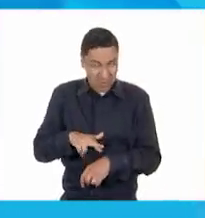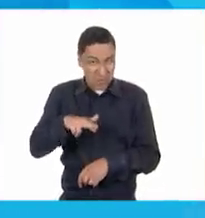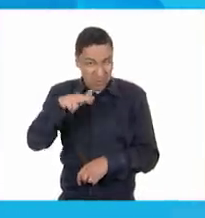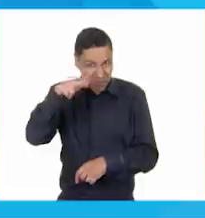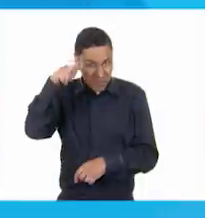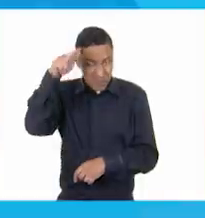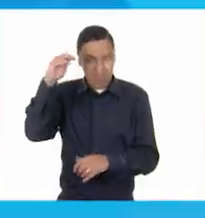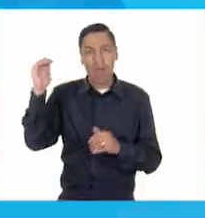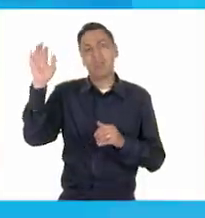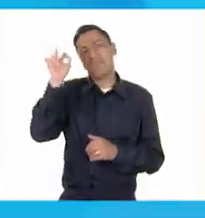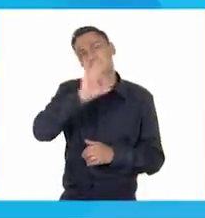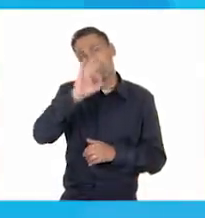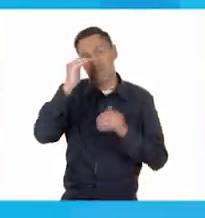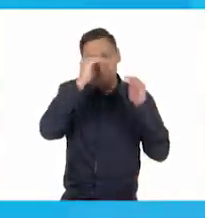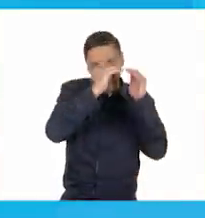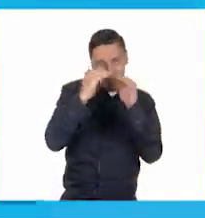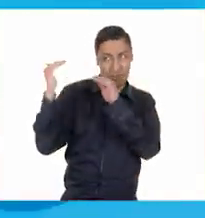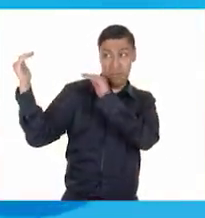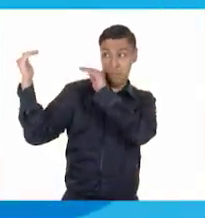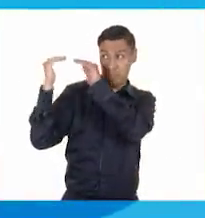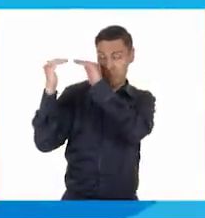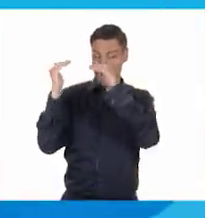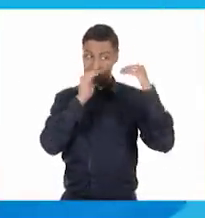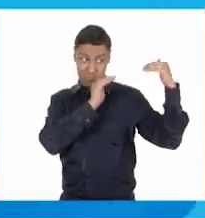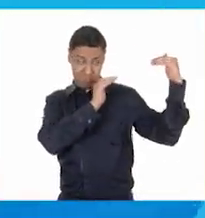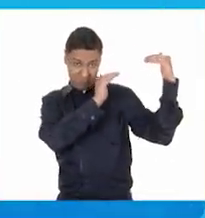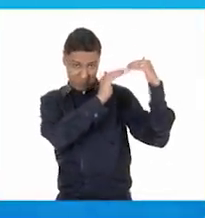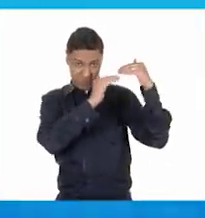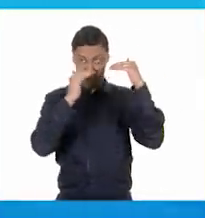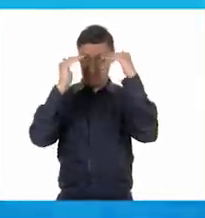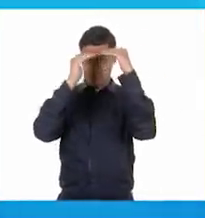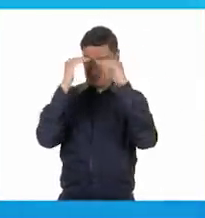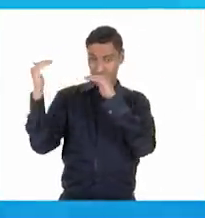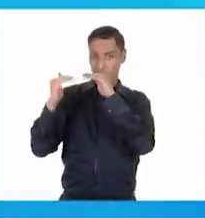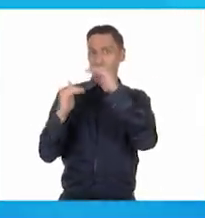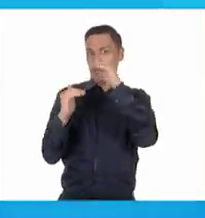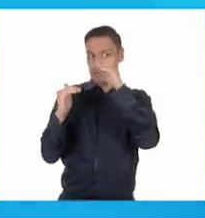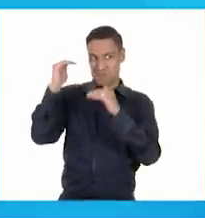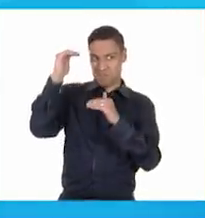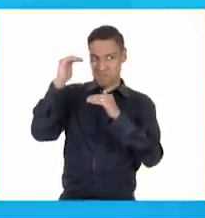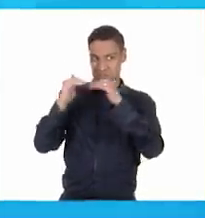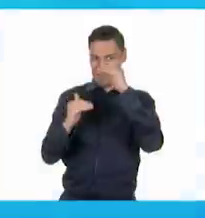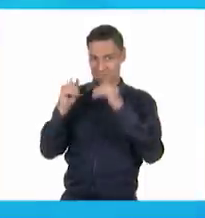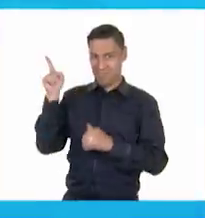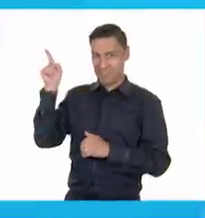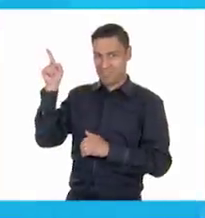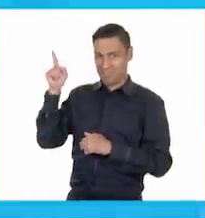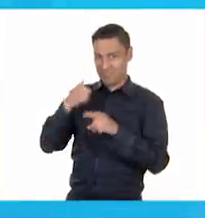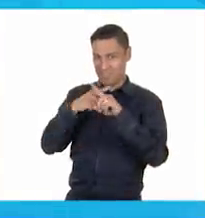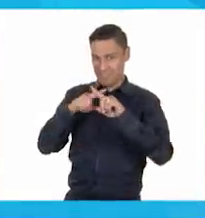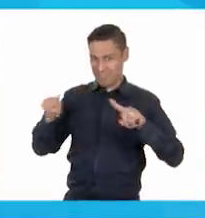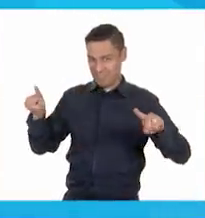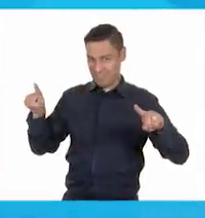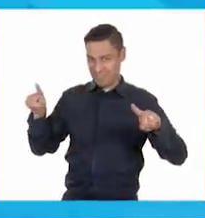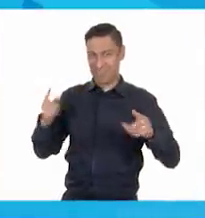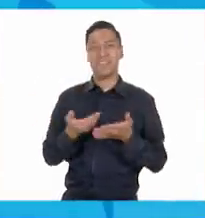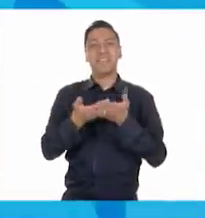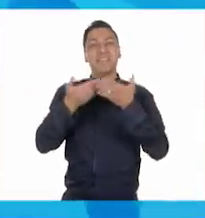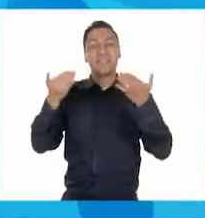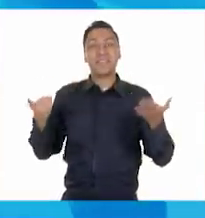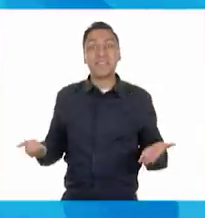la misma estatura. O quizá tengamos estaturas diferentes, ¿verdad? Ahora,